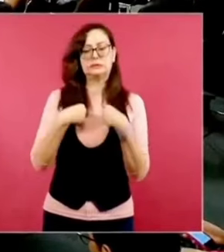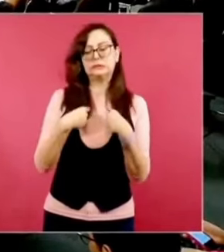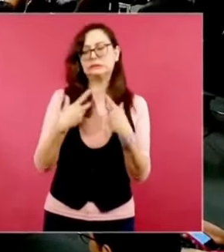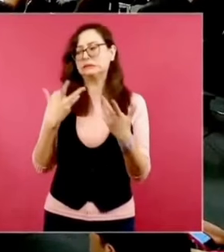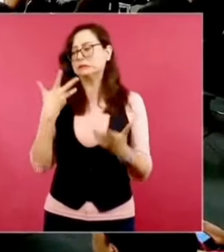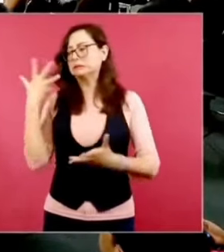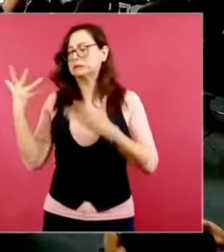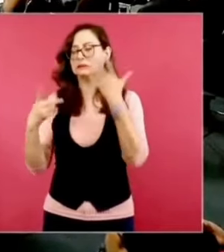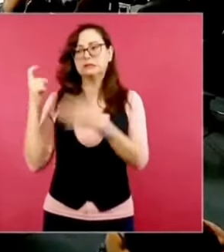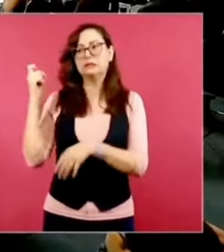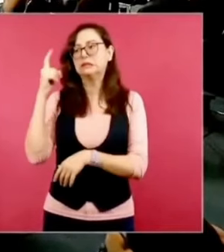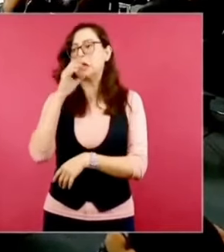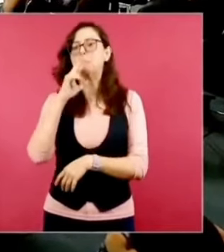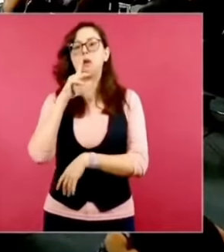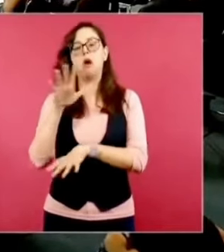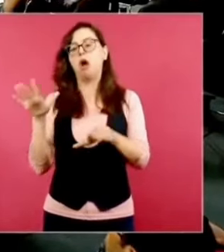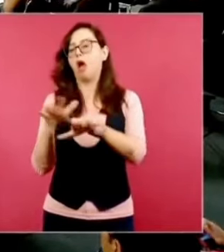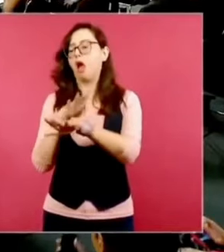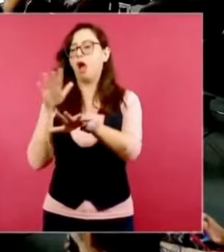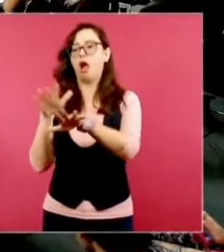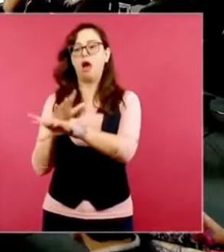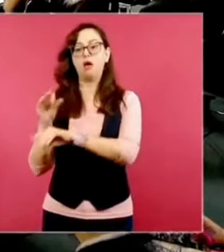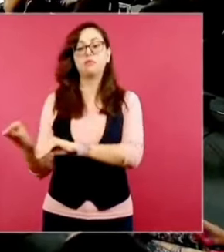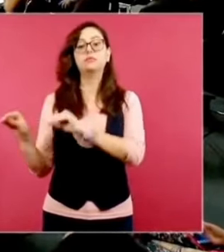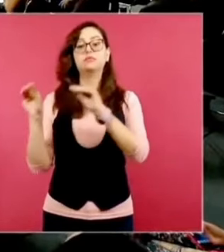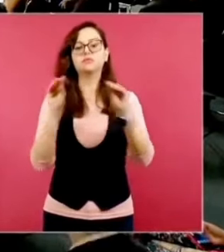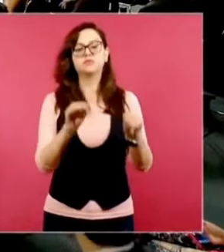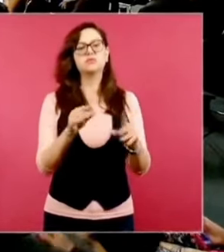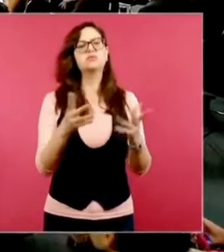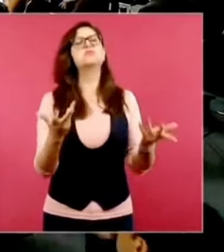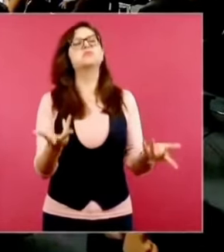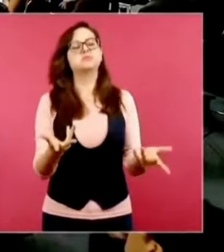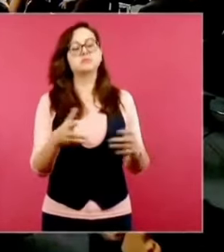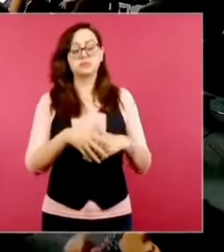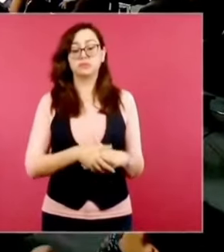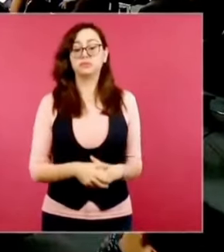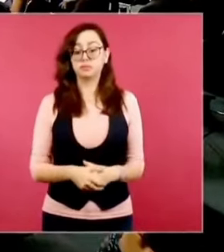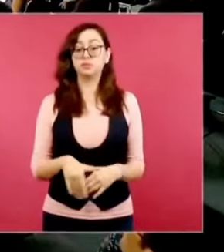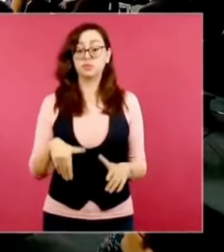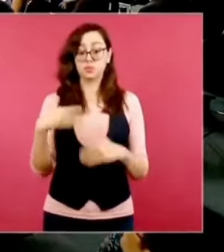Rosa Isela sobre el desplazamiento. ¿Iéllitos queieu. Acargar.